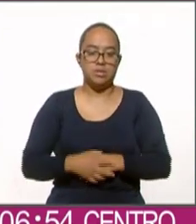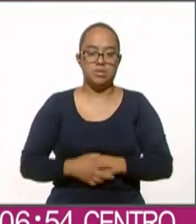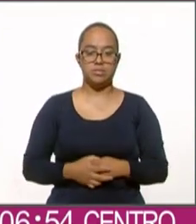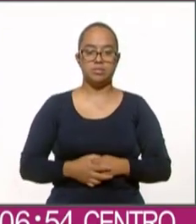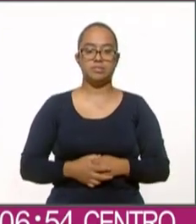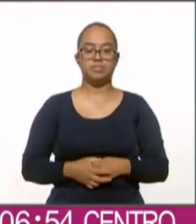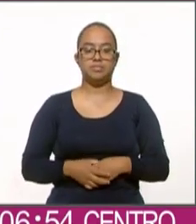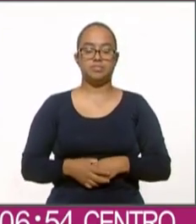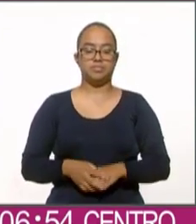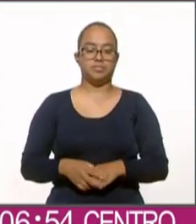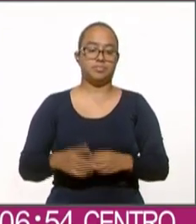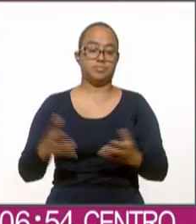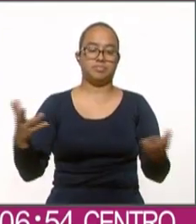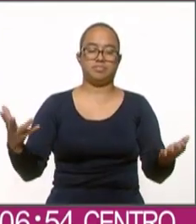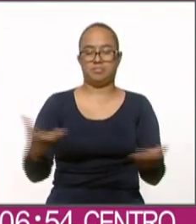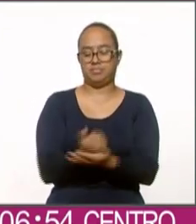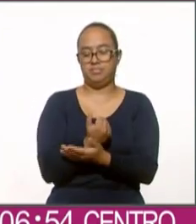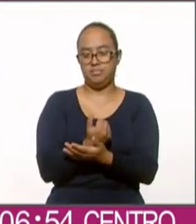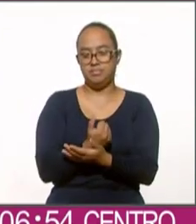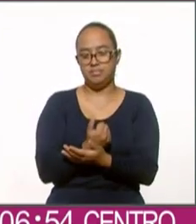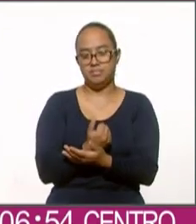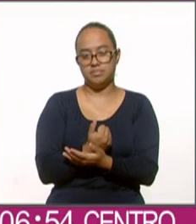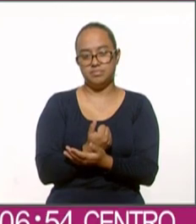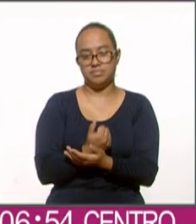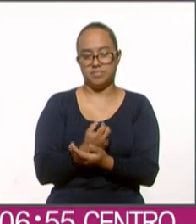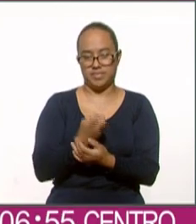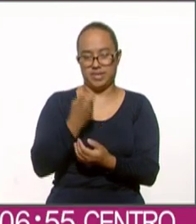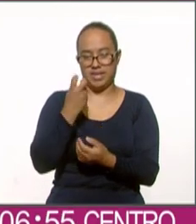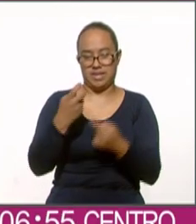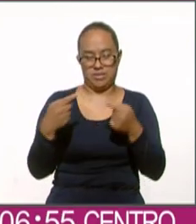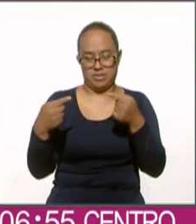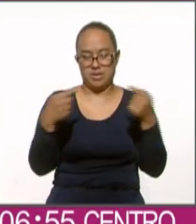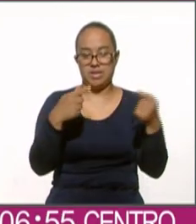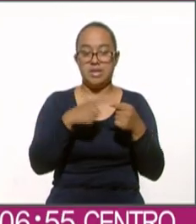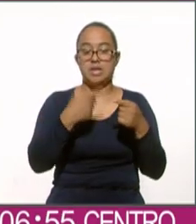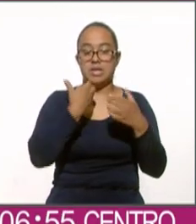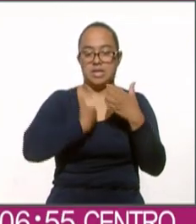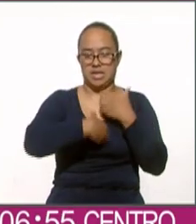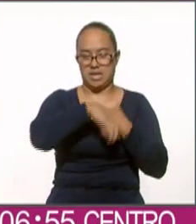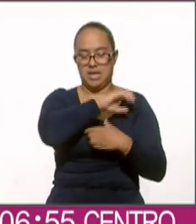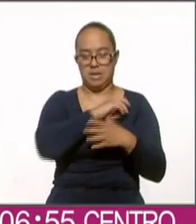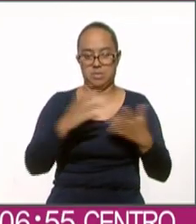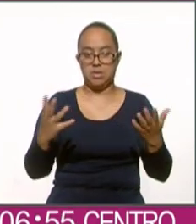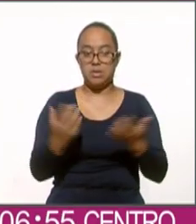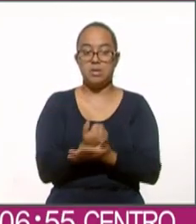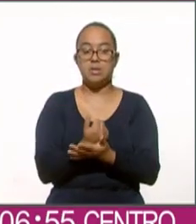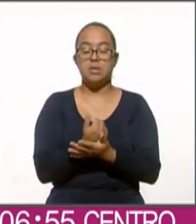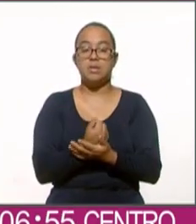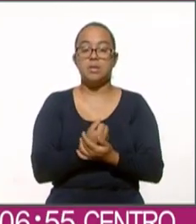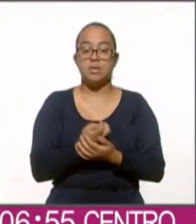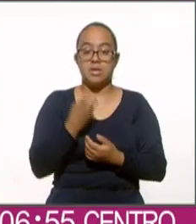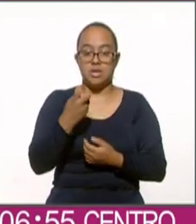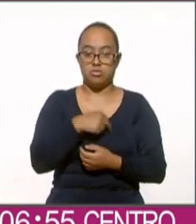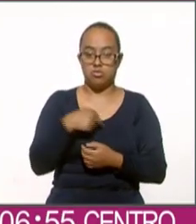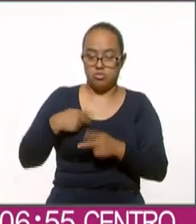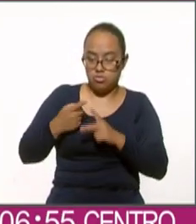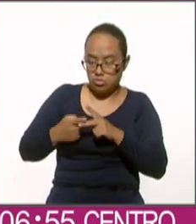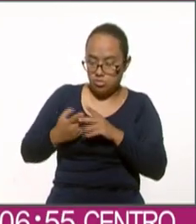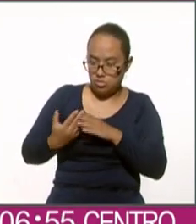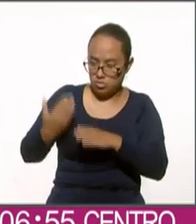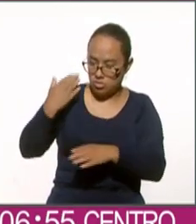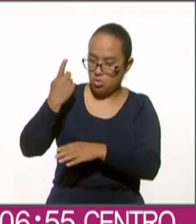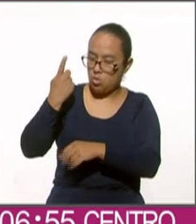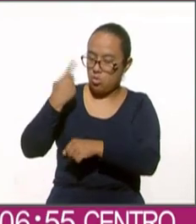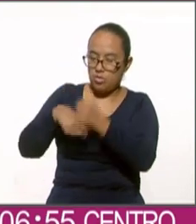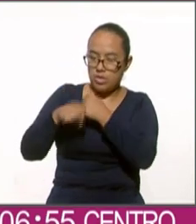digamos la ganadora de la contienda Claudia Sheinbaum que la medimos en el último año